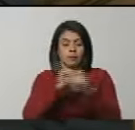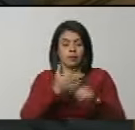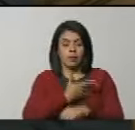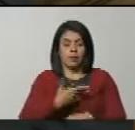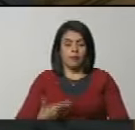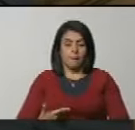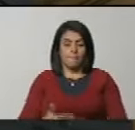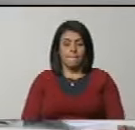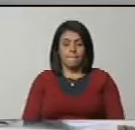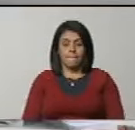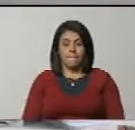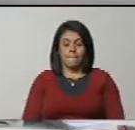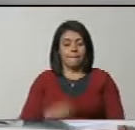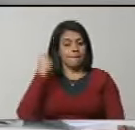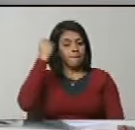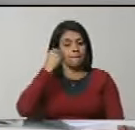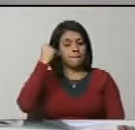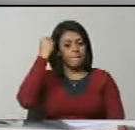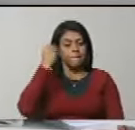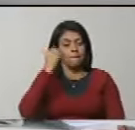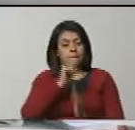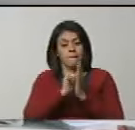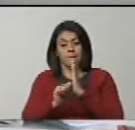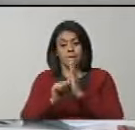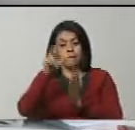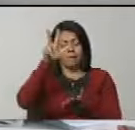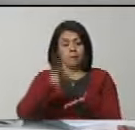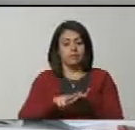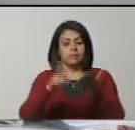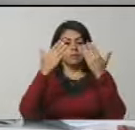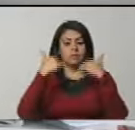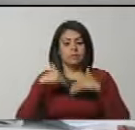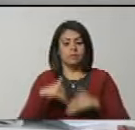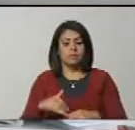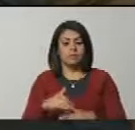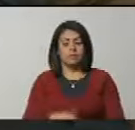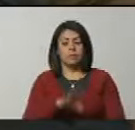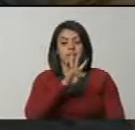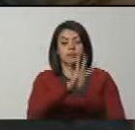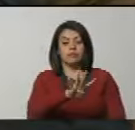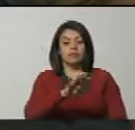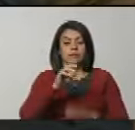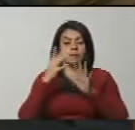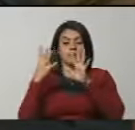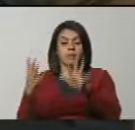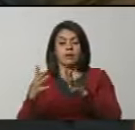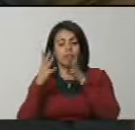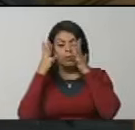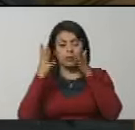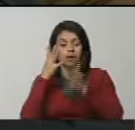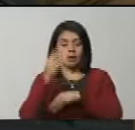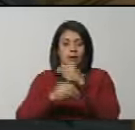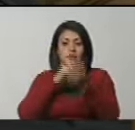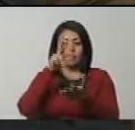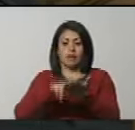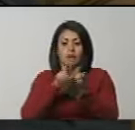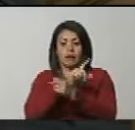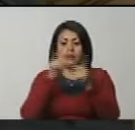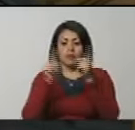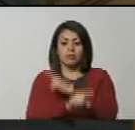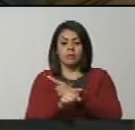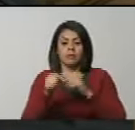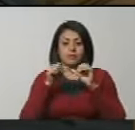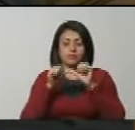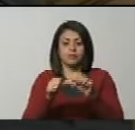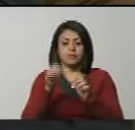todo, ciudadano presidente. En consideración el artículo. Aprobado. Siguiente. Cuadragésimo noveno, se sugiere aprobar con modificación la